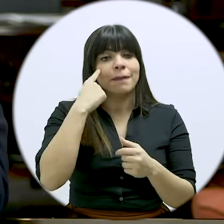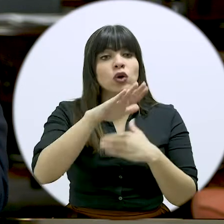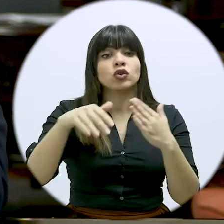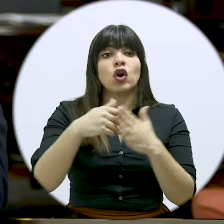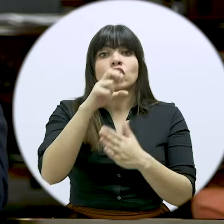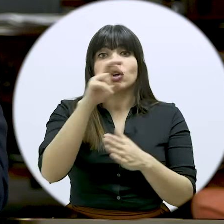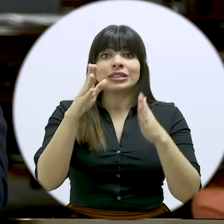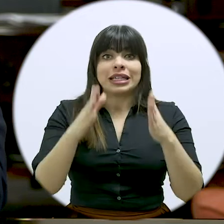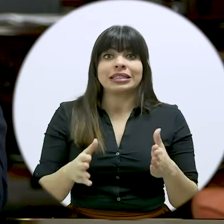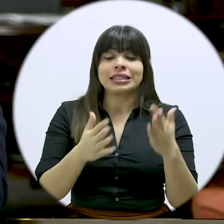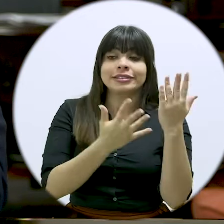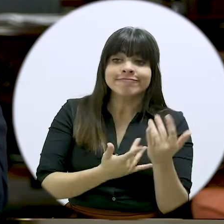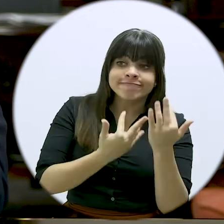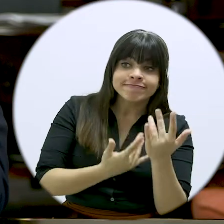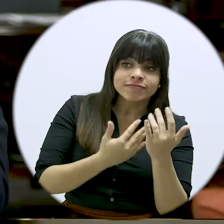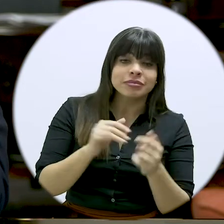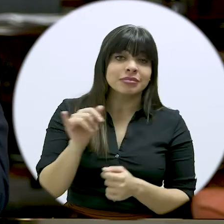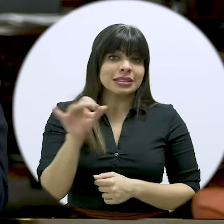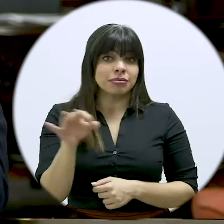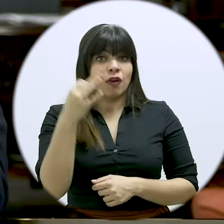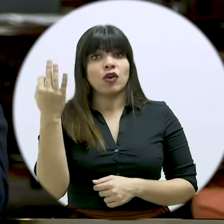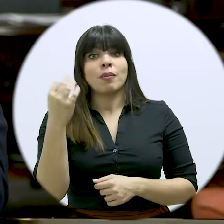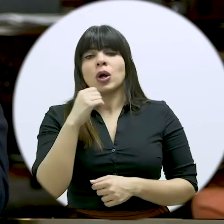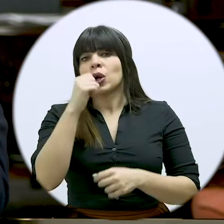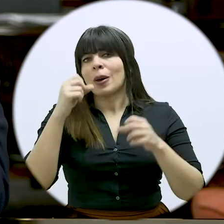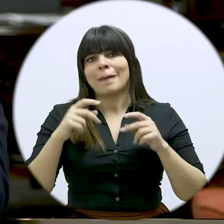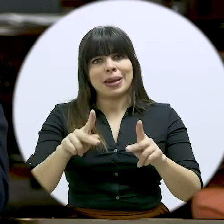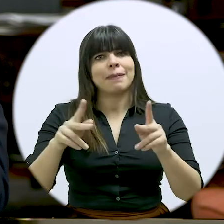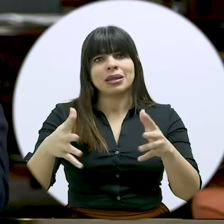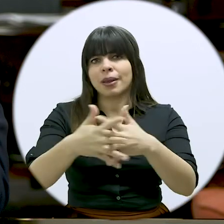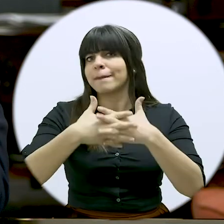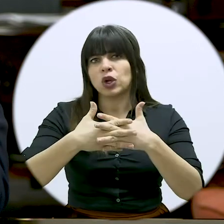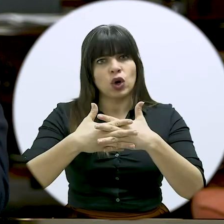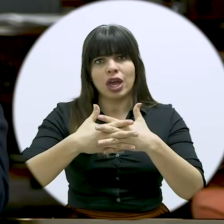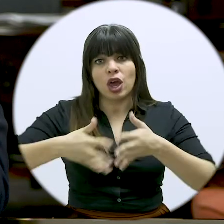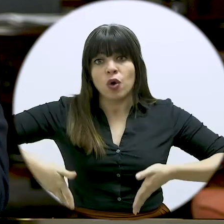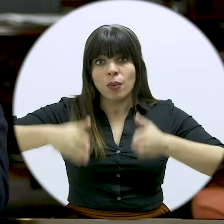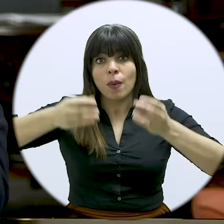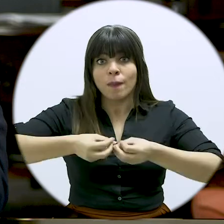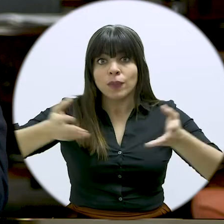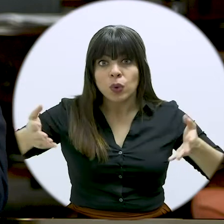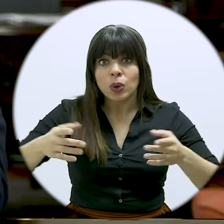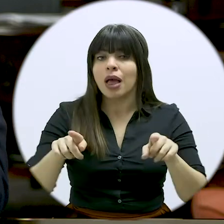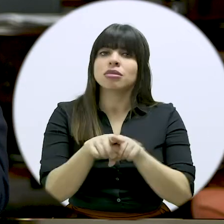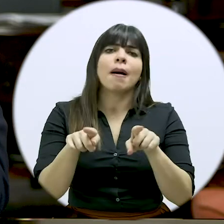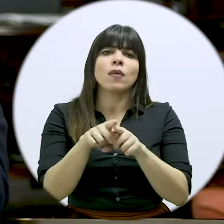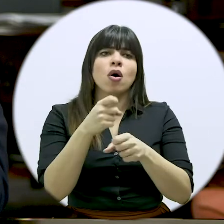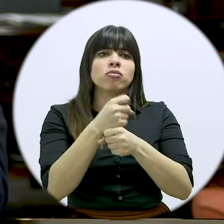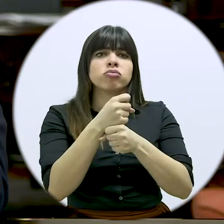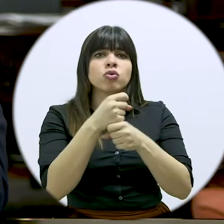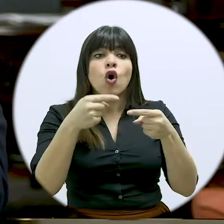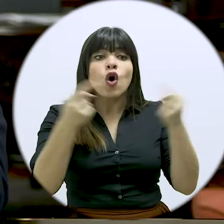y que los costarricenses estamos esperando. De la misma forma, no permitiremos actos de bloqueo en la vía pública